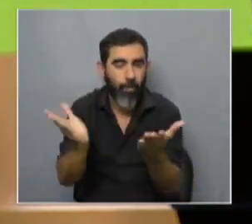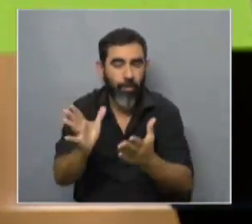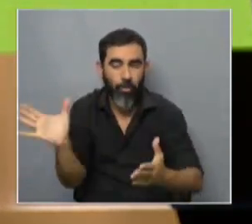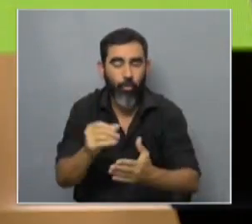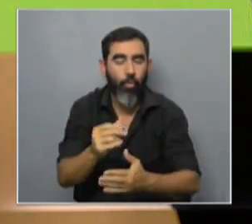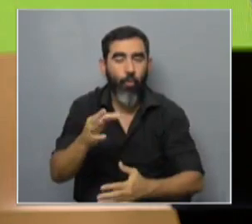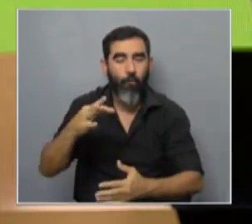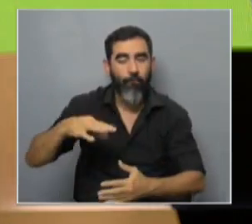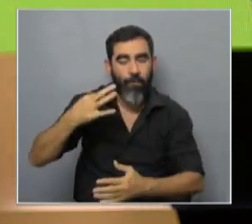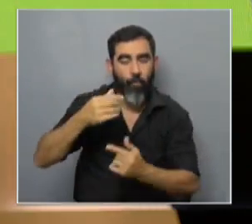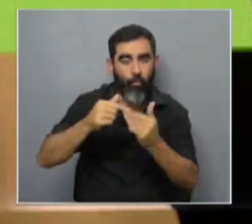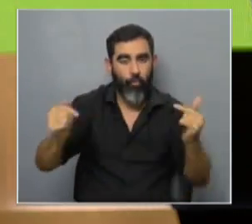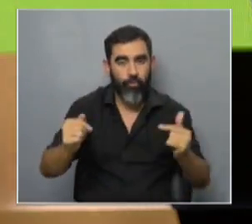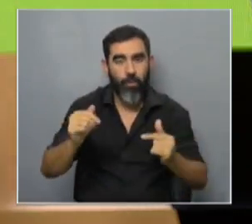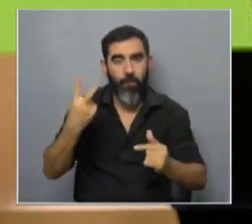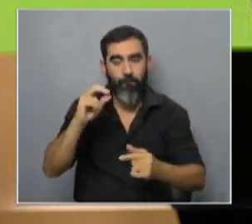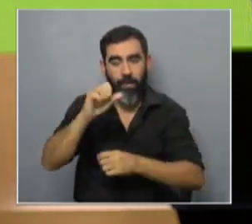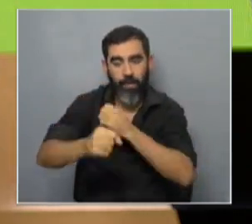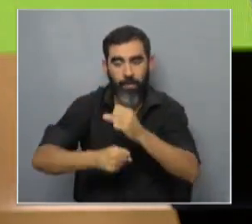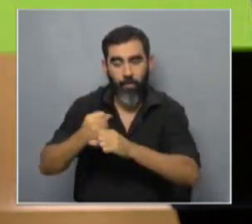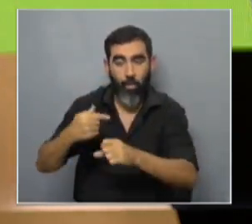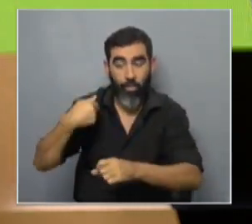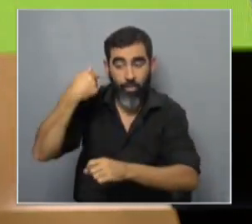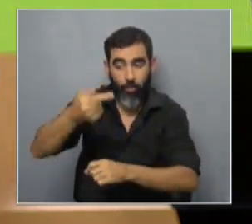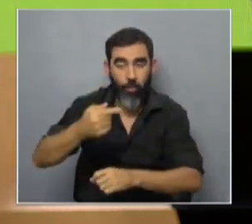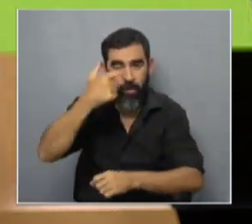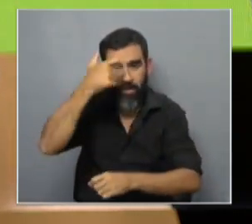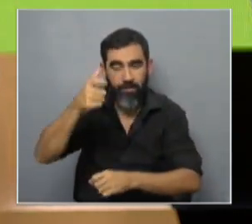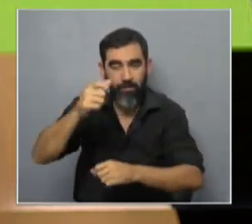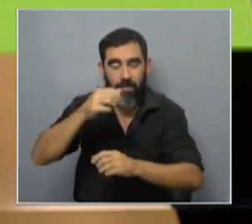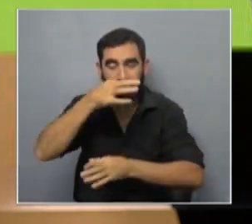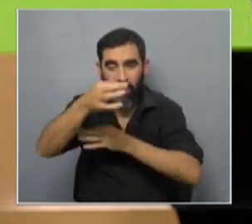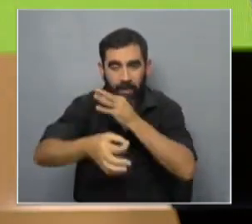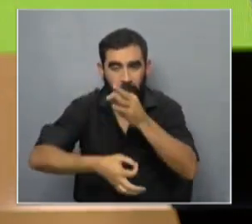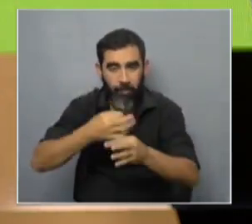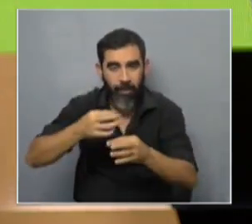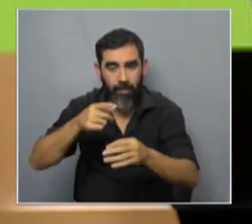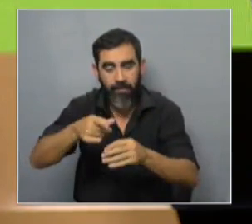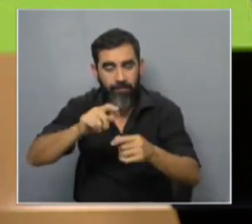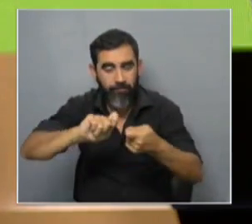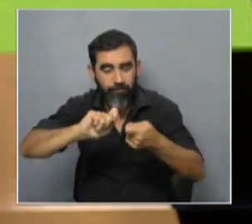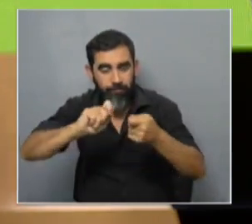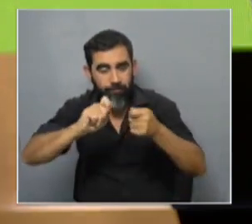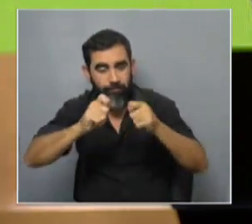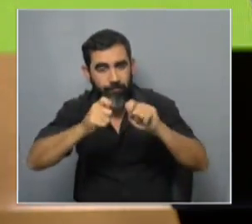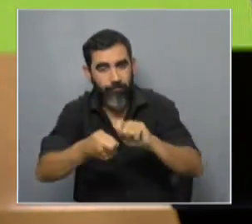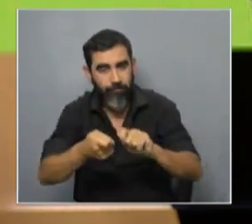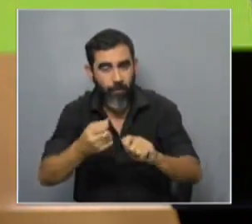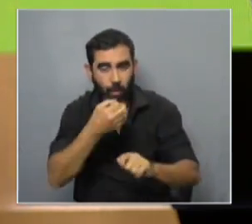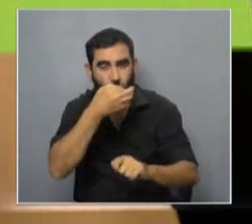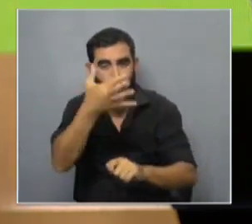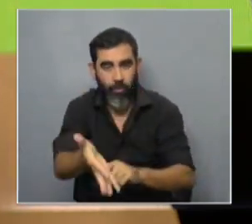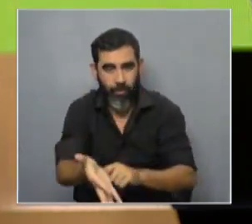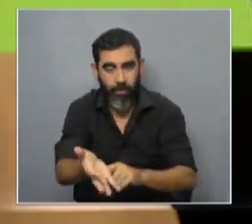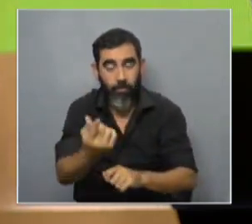todo ser viviente. Dos décadas después la ciencia habla de manipular ese libro para modificarlo a su antojo.